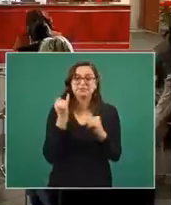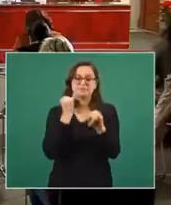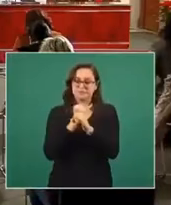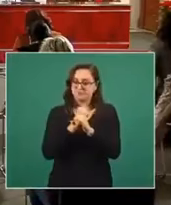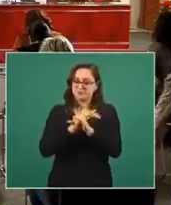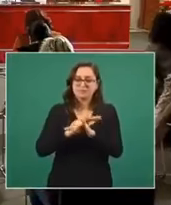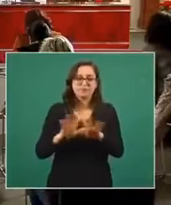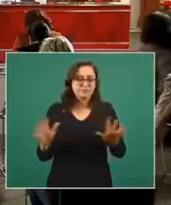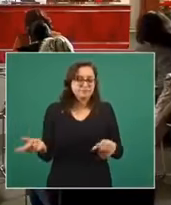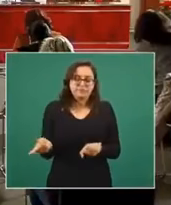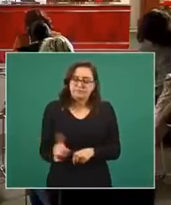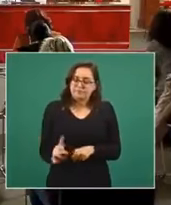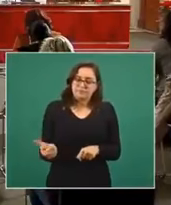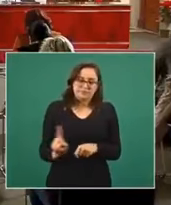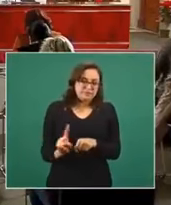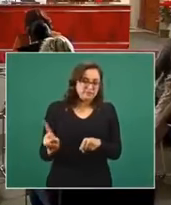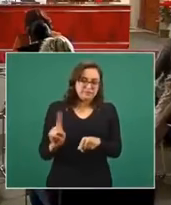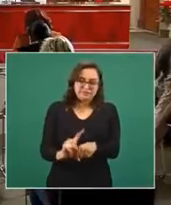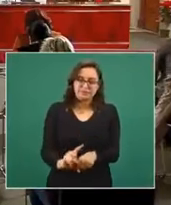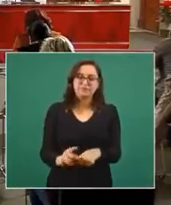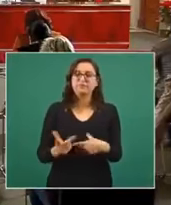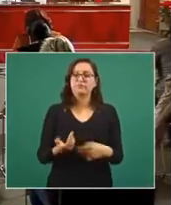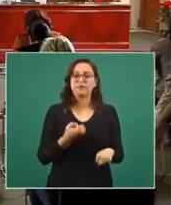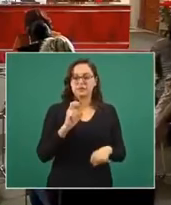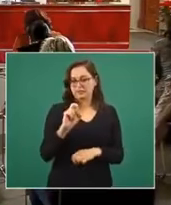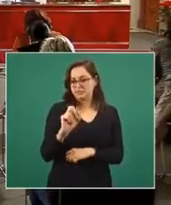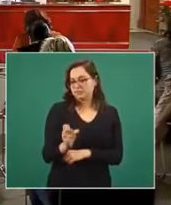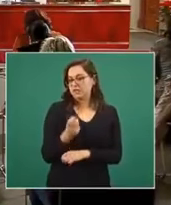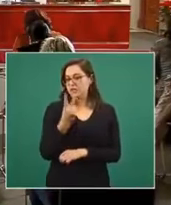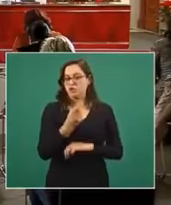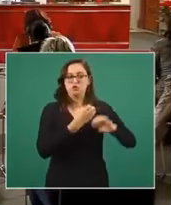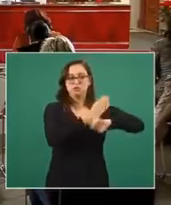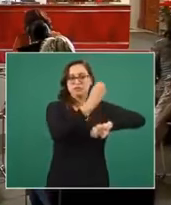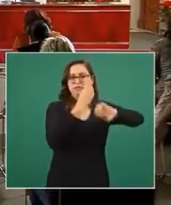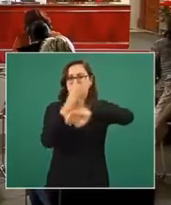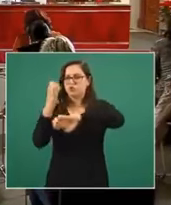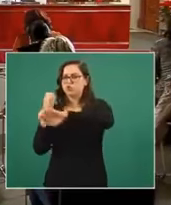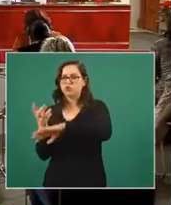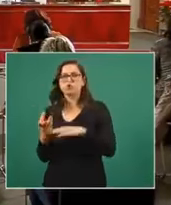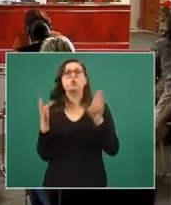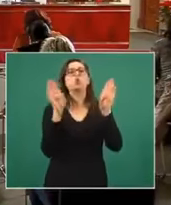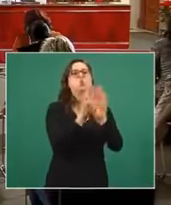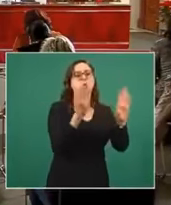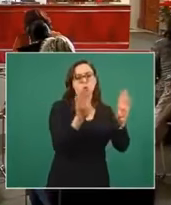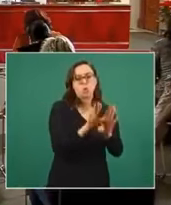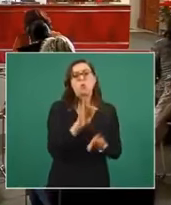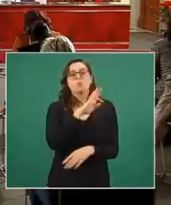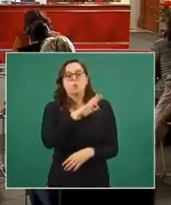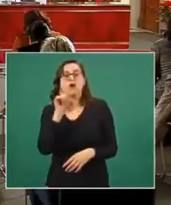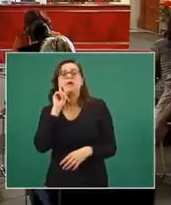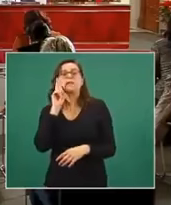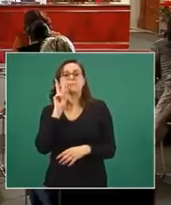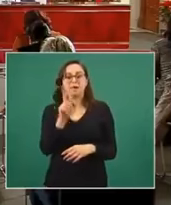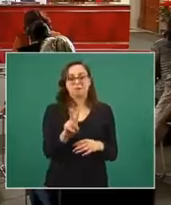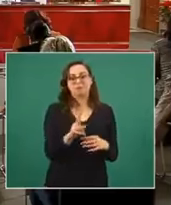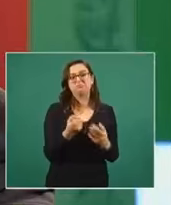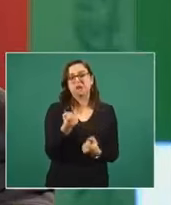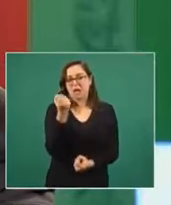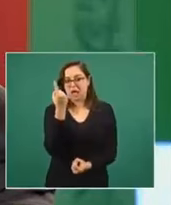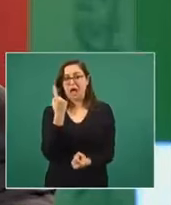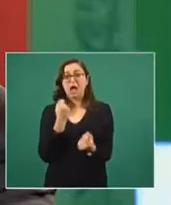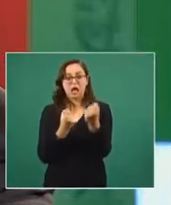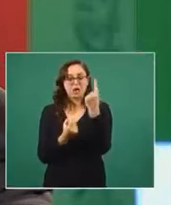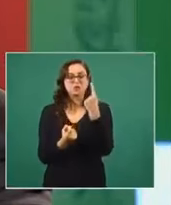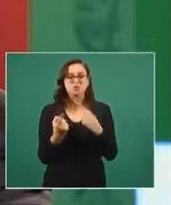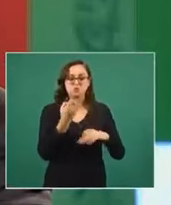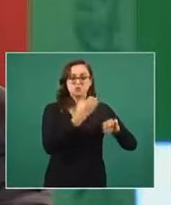lo más reciente, el martes pasado, que son las 32 curvas epidémicas de cada entidad federativa. Y ustedes pueden ver,